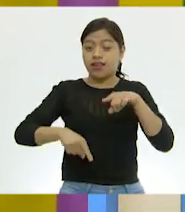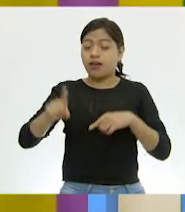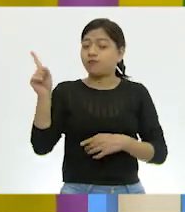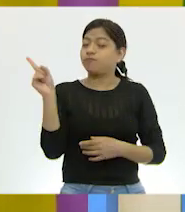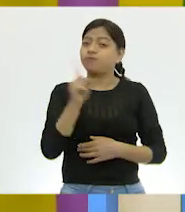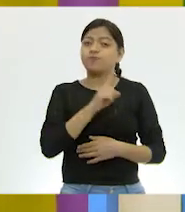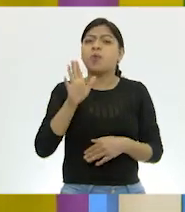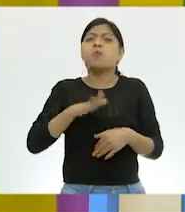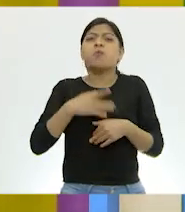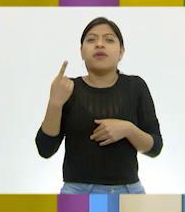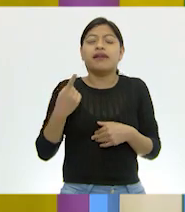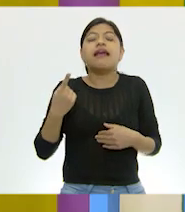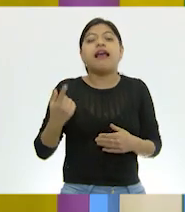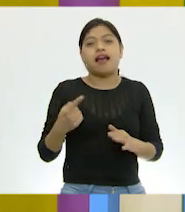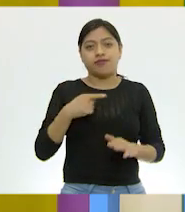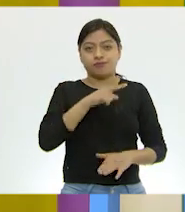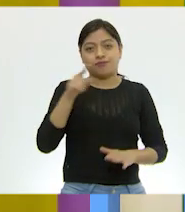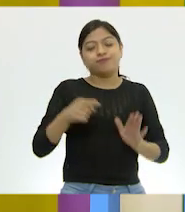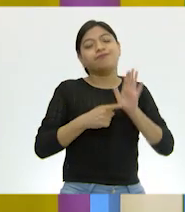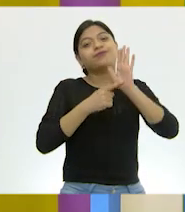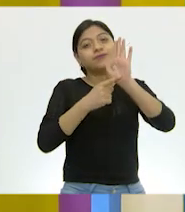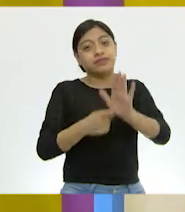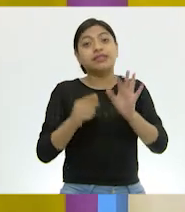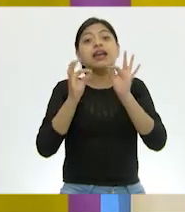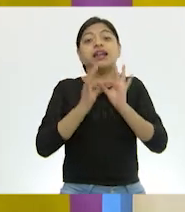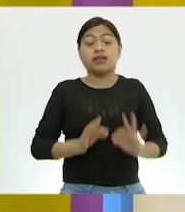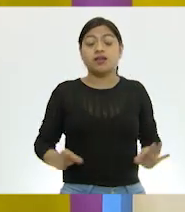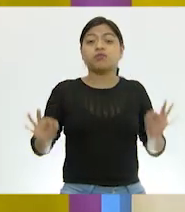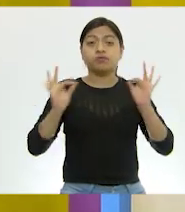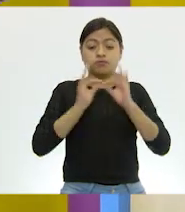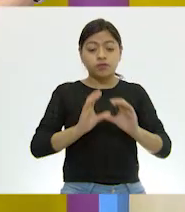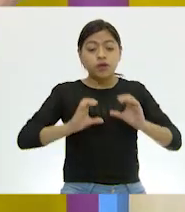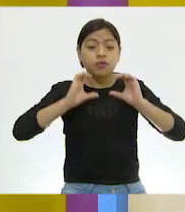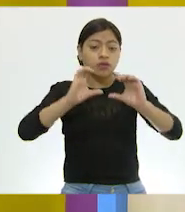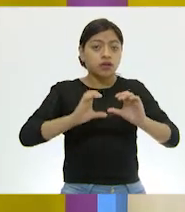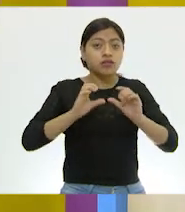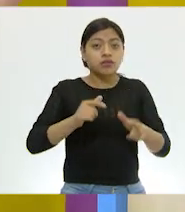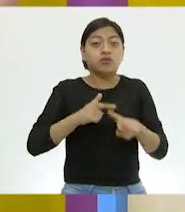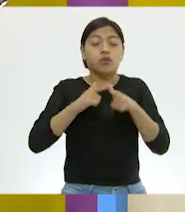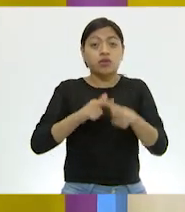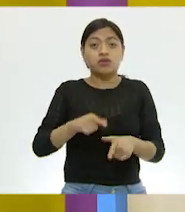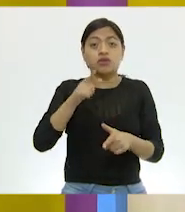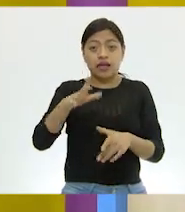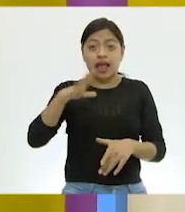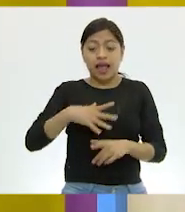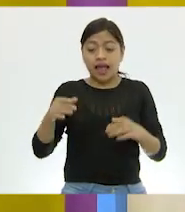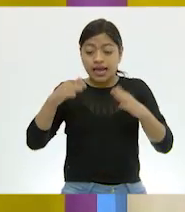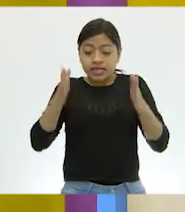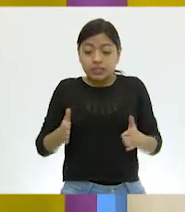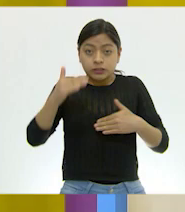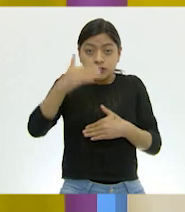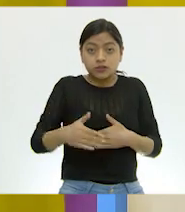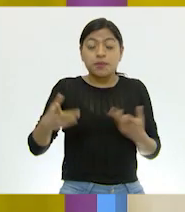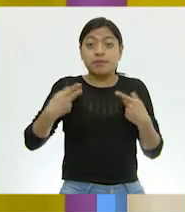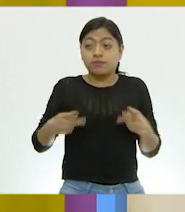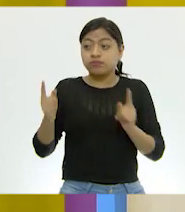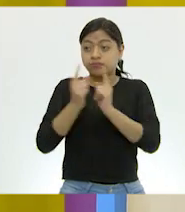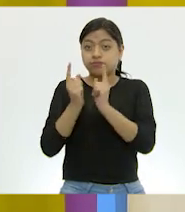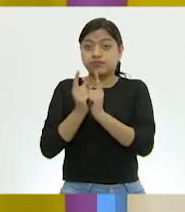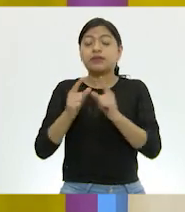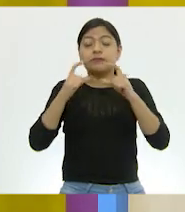porque queremos enseñarles a ustedes la importancia de estarnos cuidando cuando estamos en ambientes cerrados y conviviendo con personas.